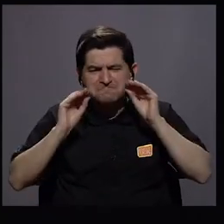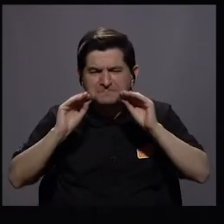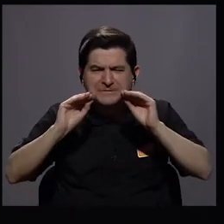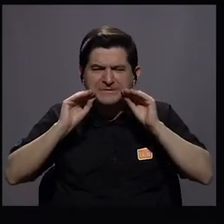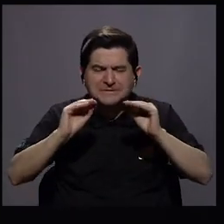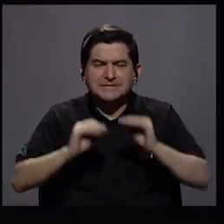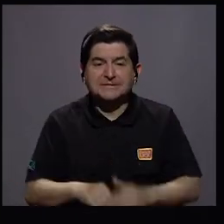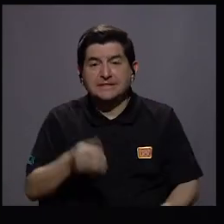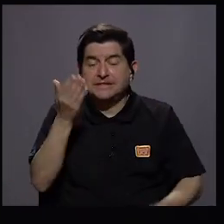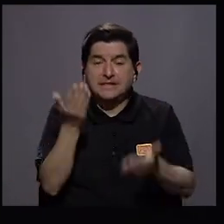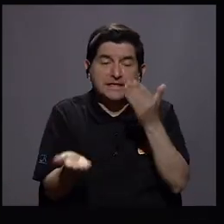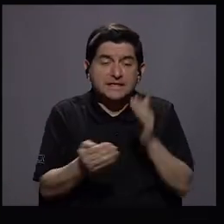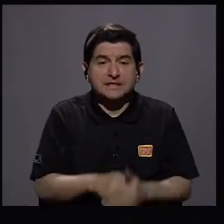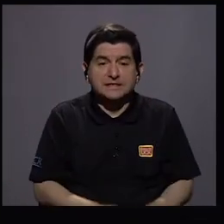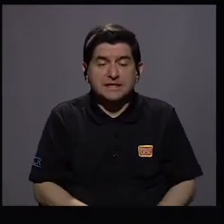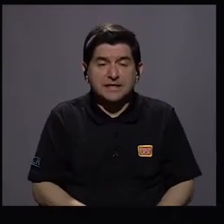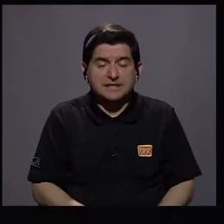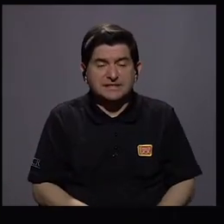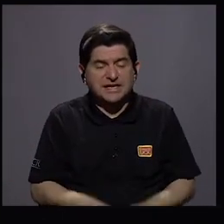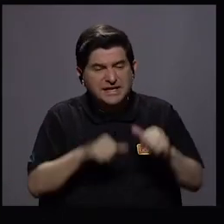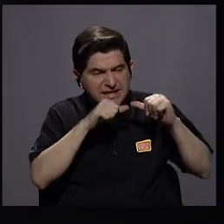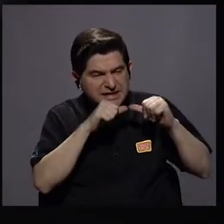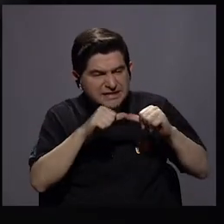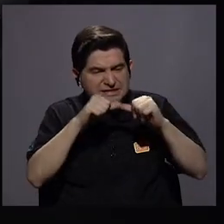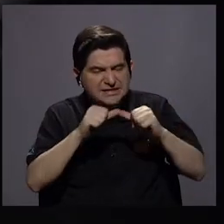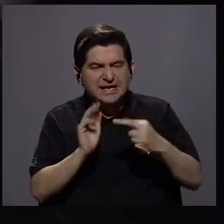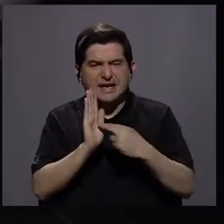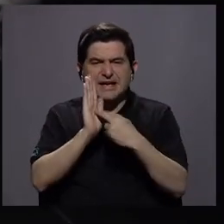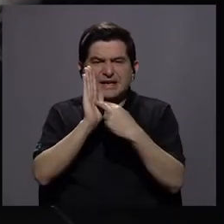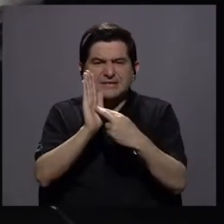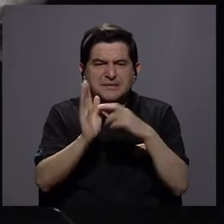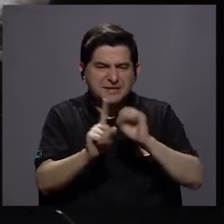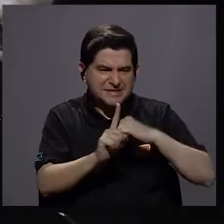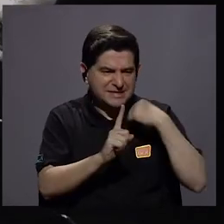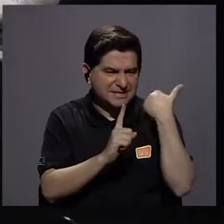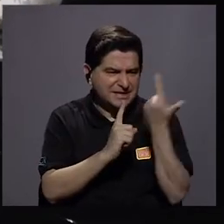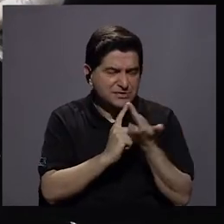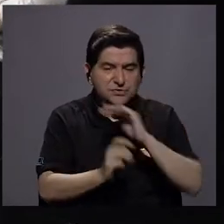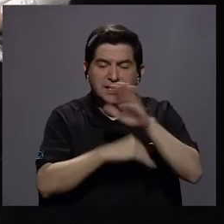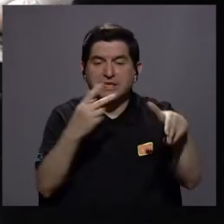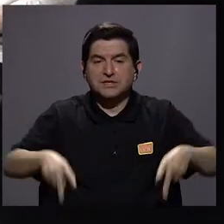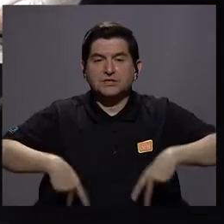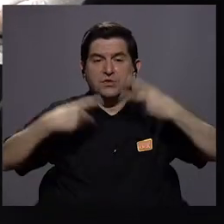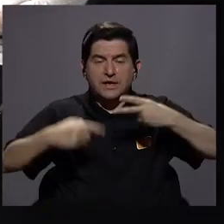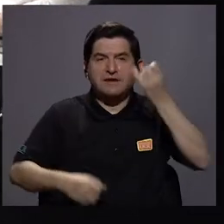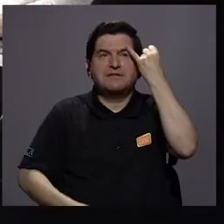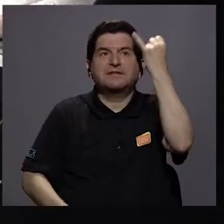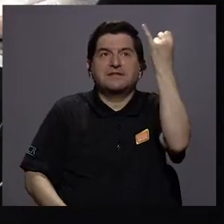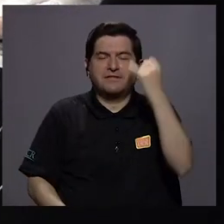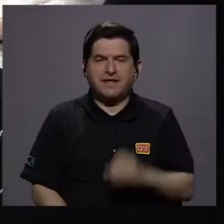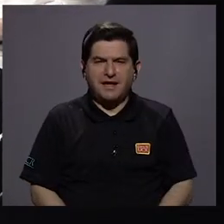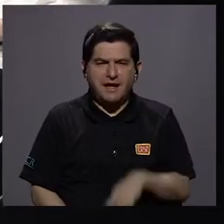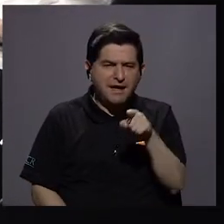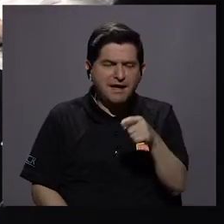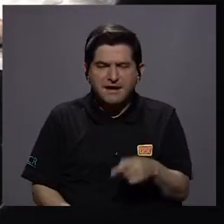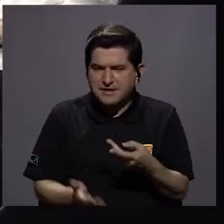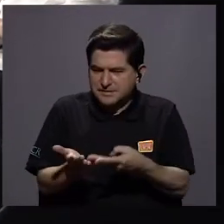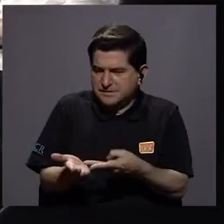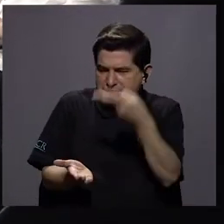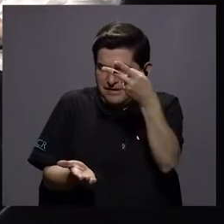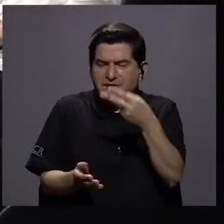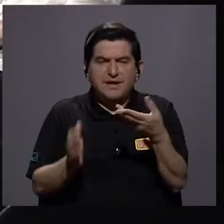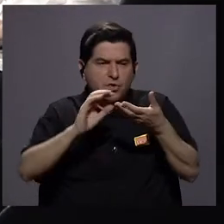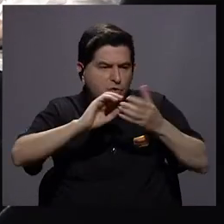de repente algo que se carga como una representación social el resto de la vida. Ahora, desde ese valor nos encontramos en